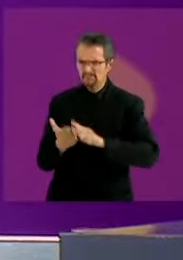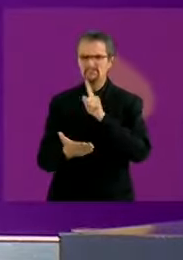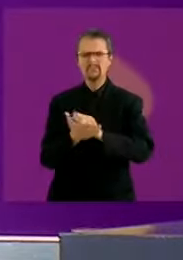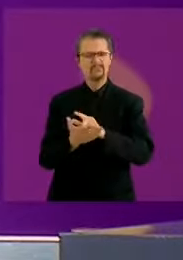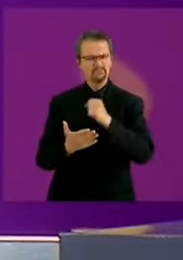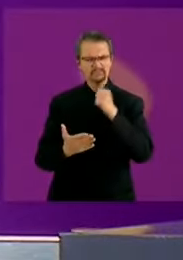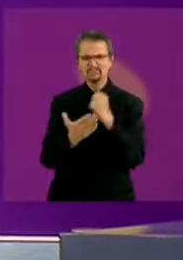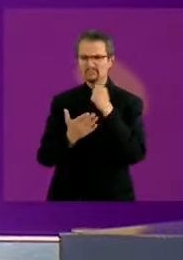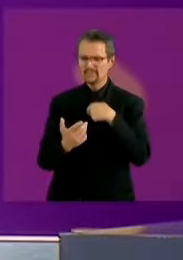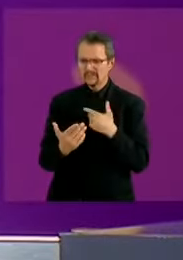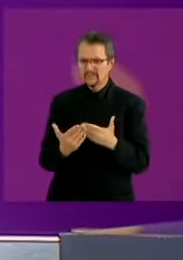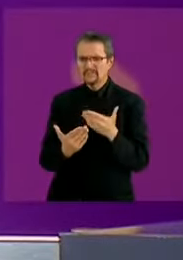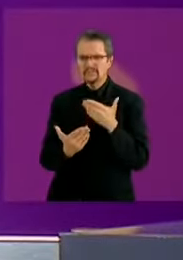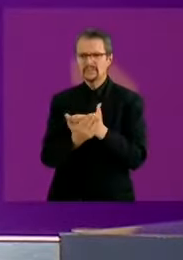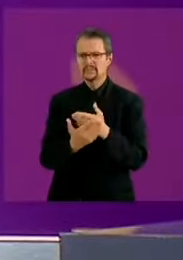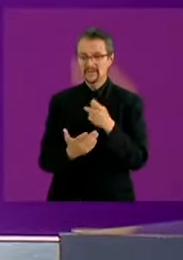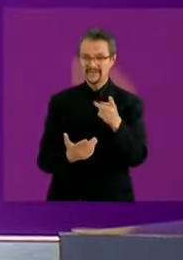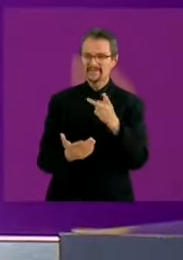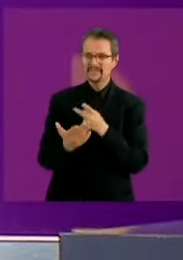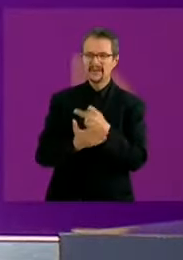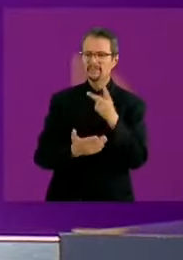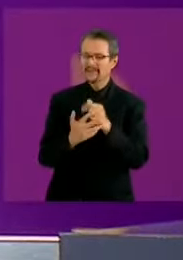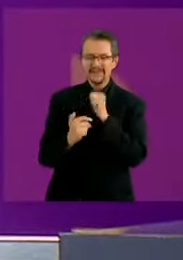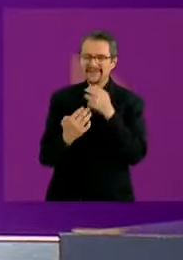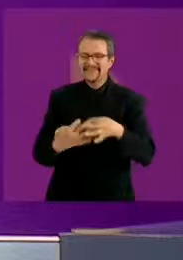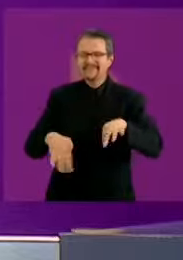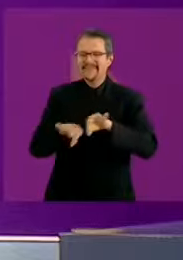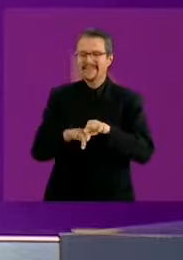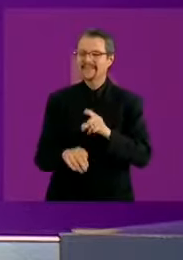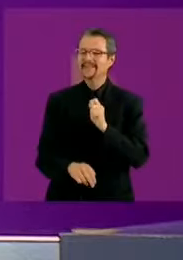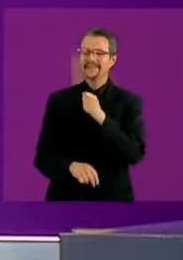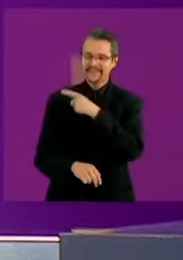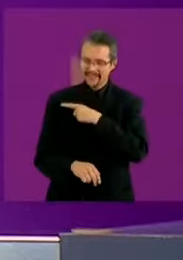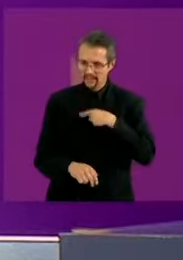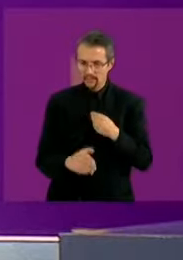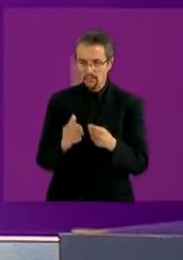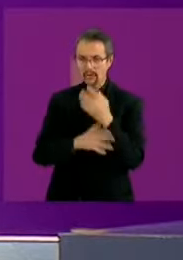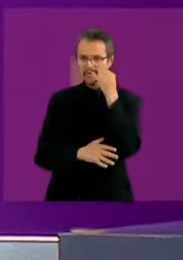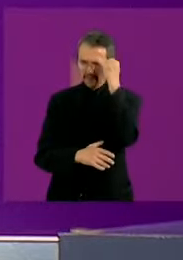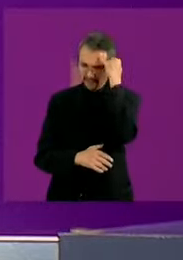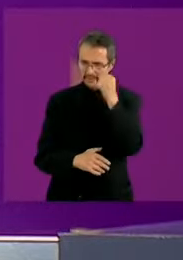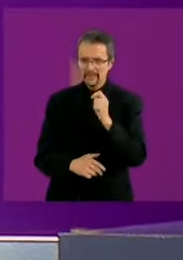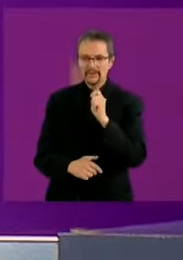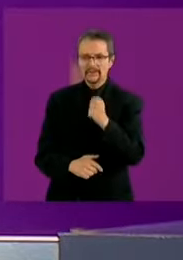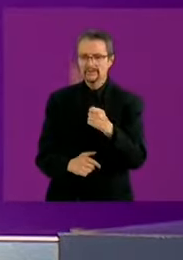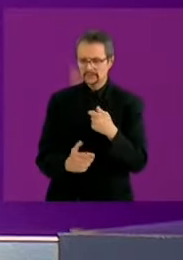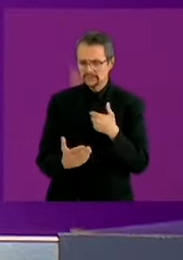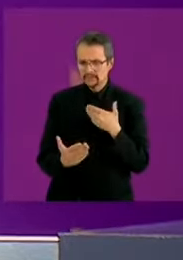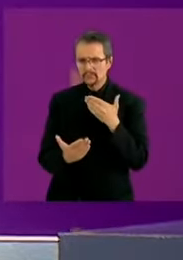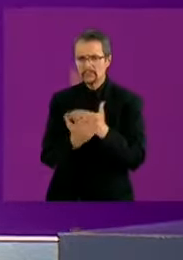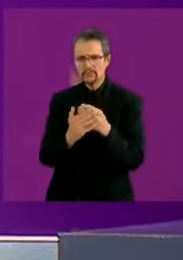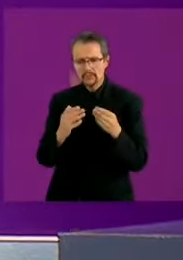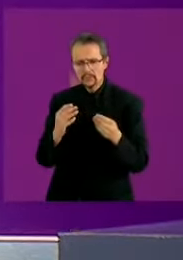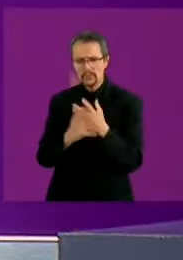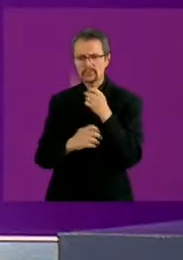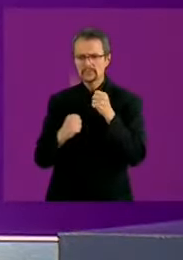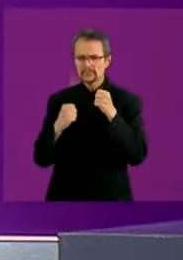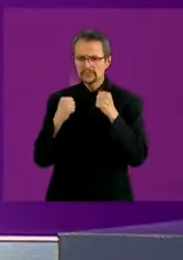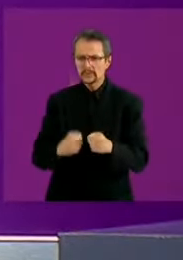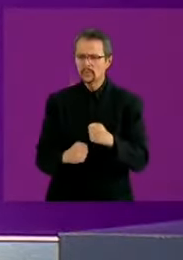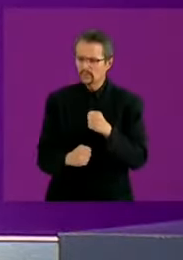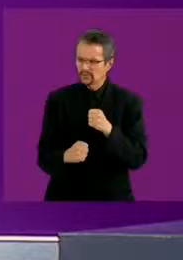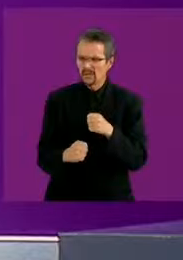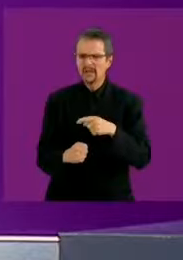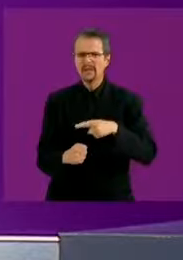ganar premios. Y segundo, hay que cambiar de enfoque. Soy el único que plantea un cambio en la estrategia de seguridad integral, qué bueno que